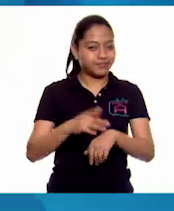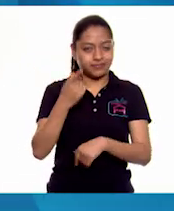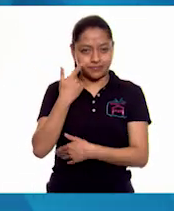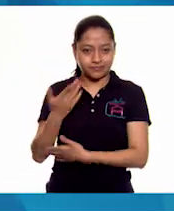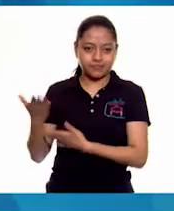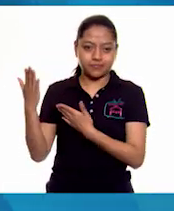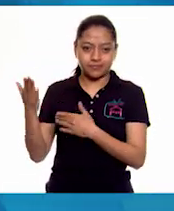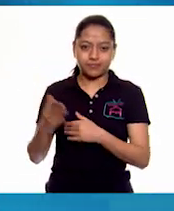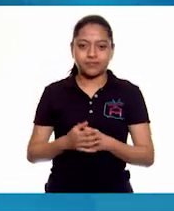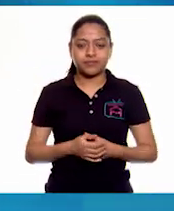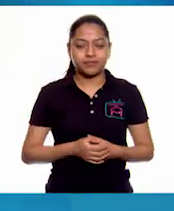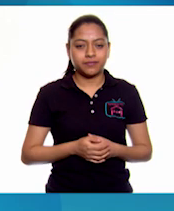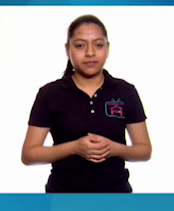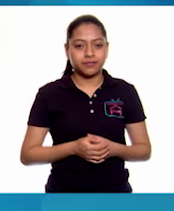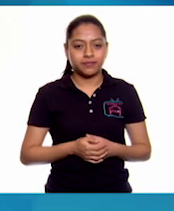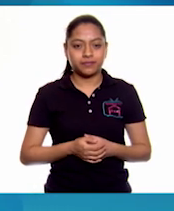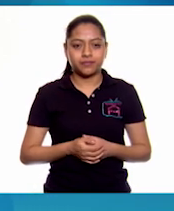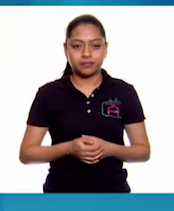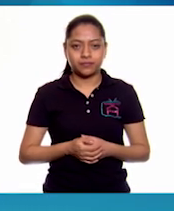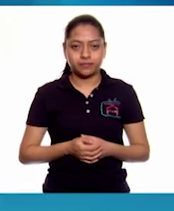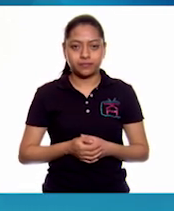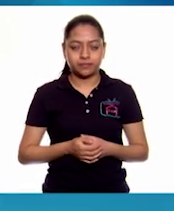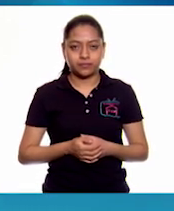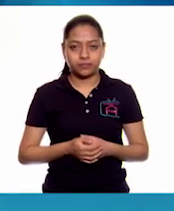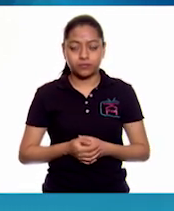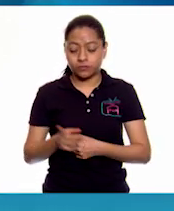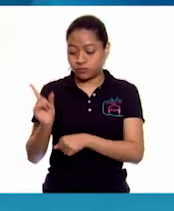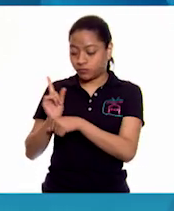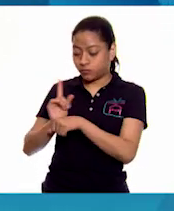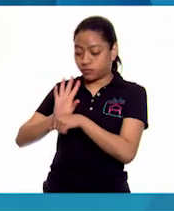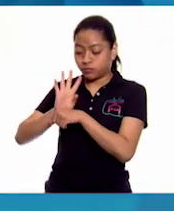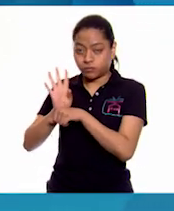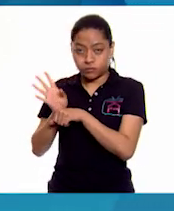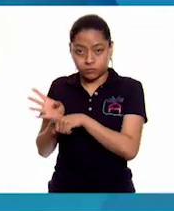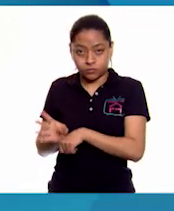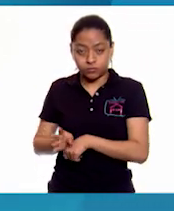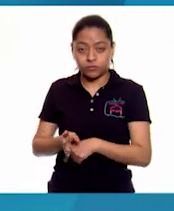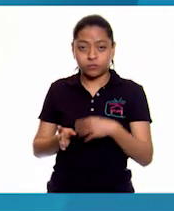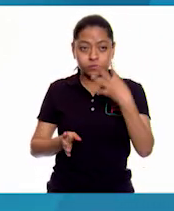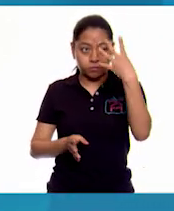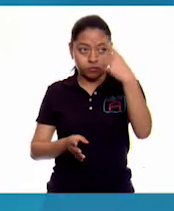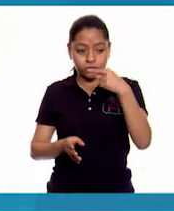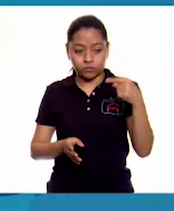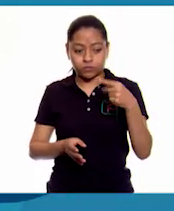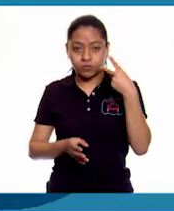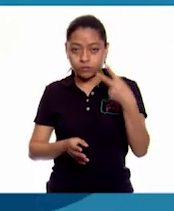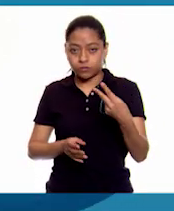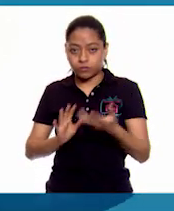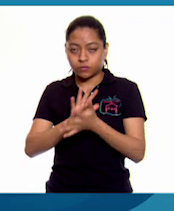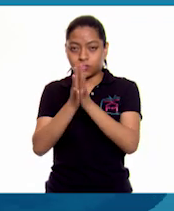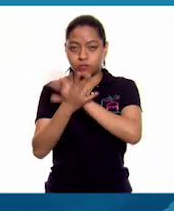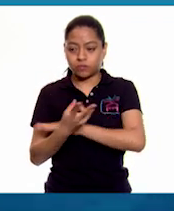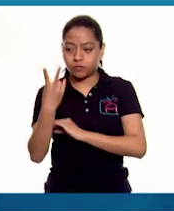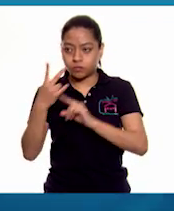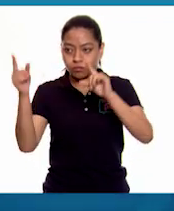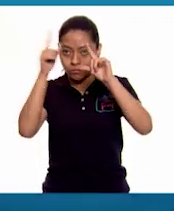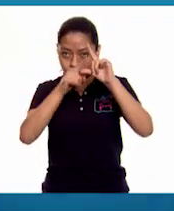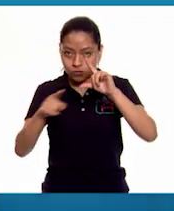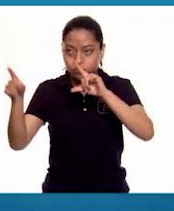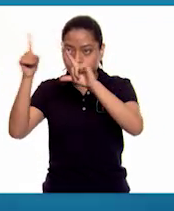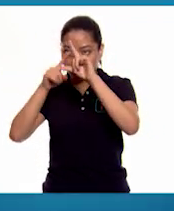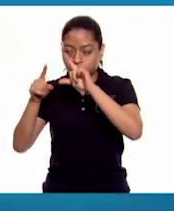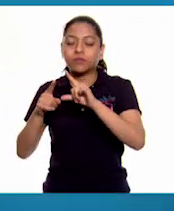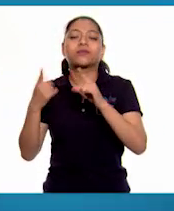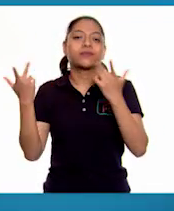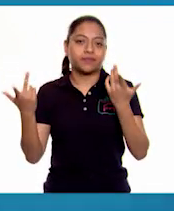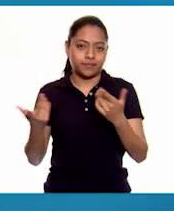Más cuatro medios. círcula de un gallo equivale a dos círculos enteros y así dos enteros por